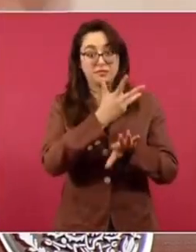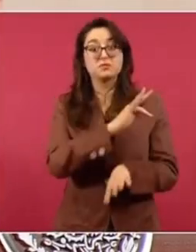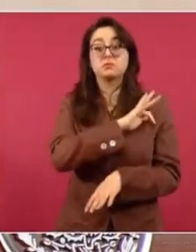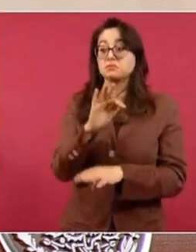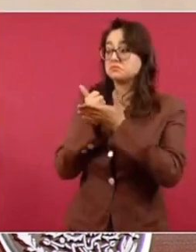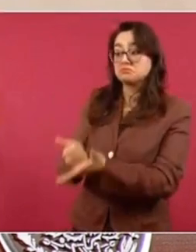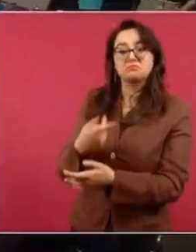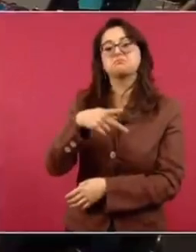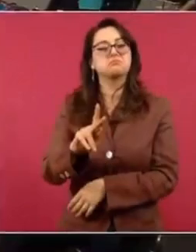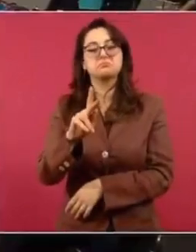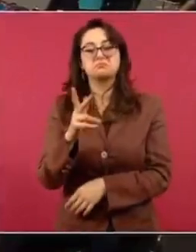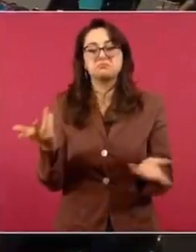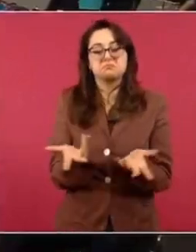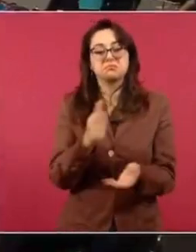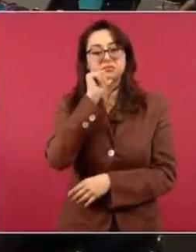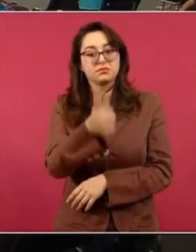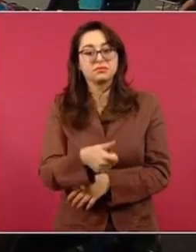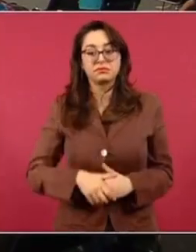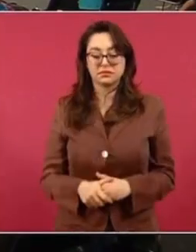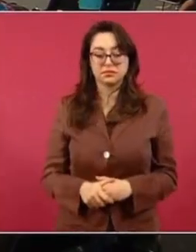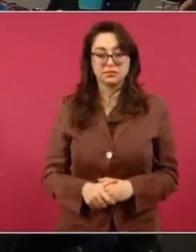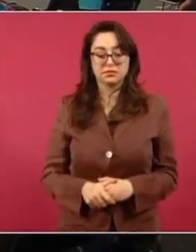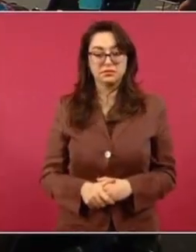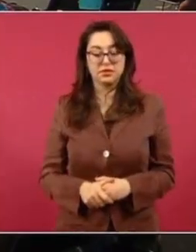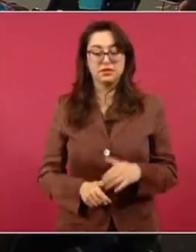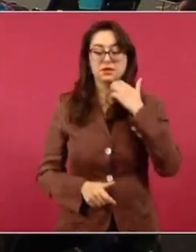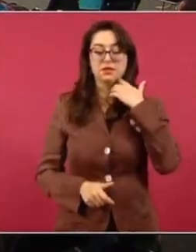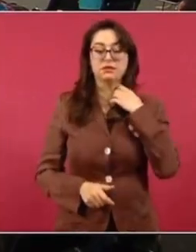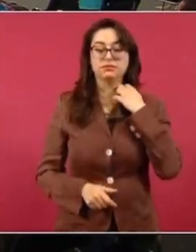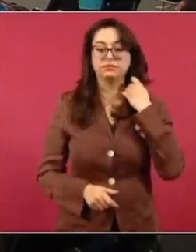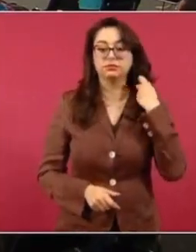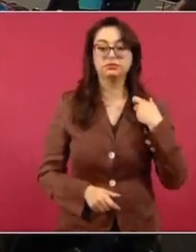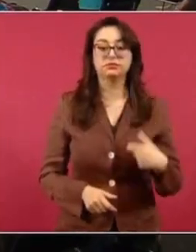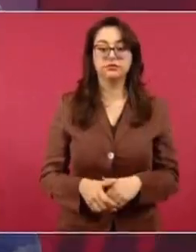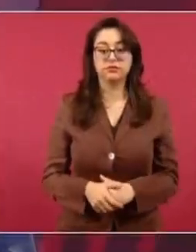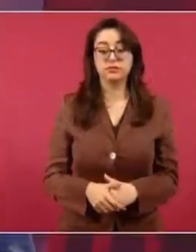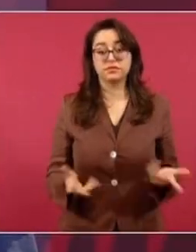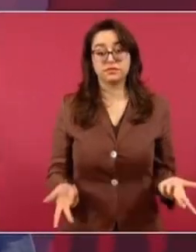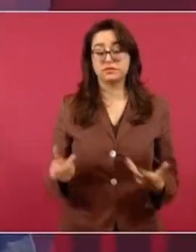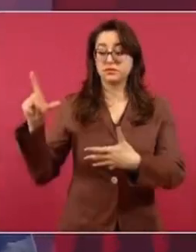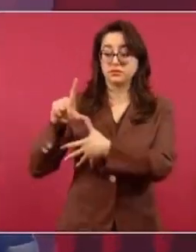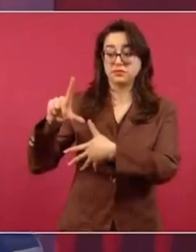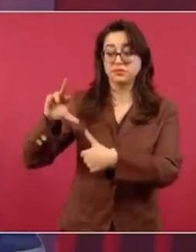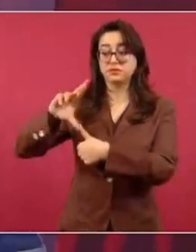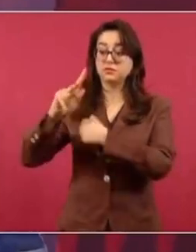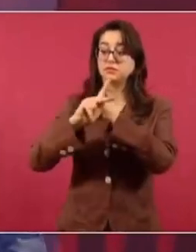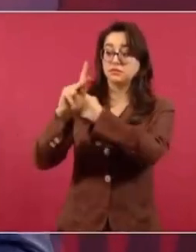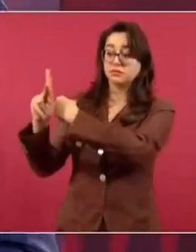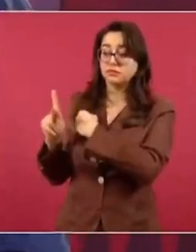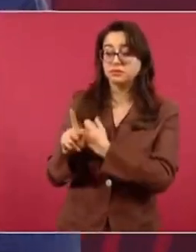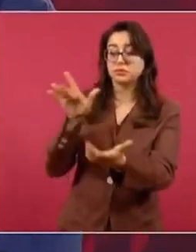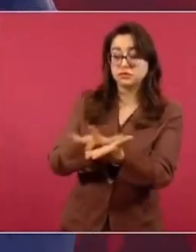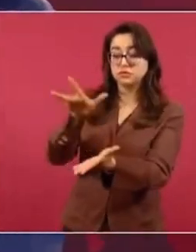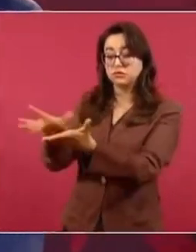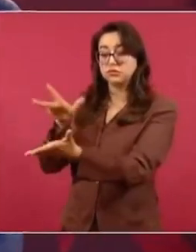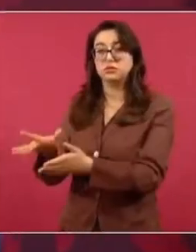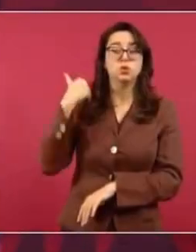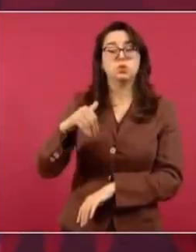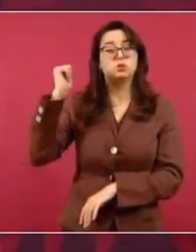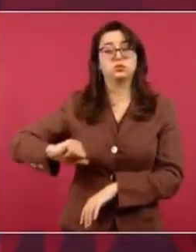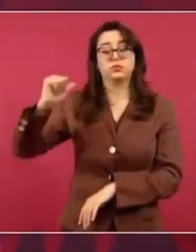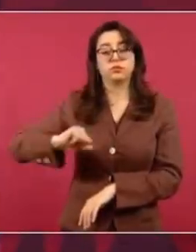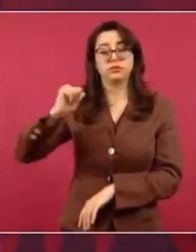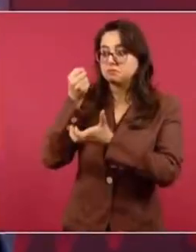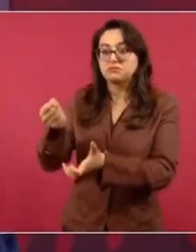La última vez que el gobierno de Estados Unidos ayudó a los países de América Latina y el Caribe fue cuando la Alianza para el Progreso,